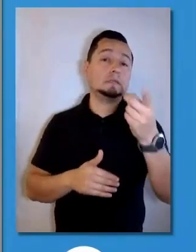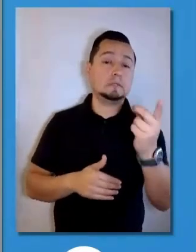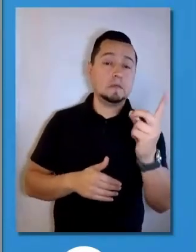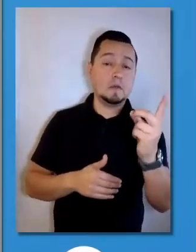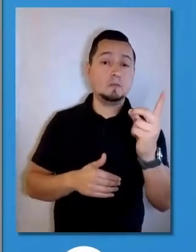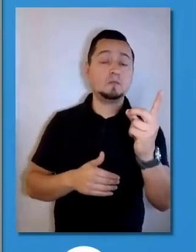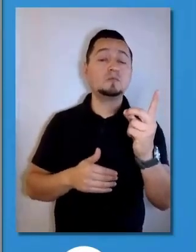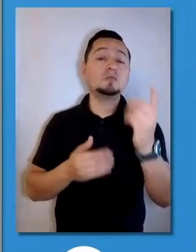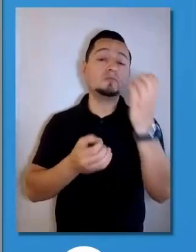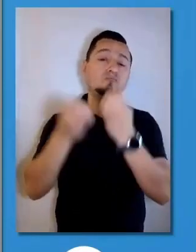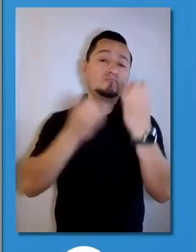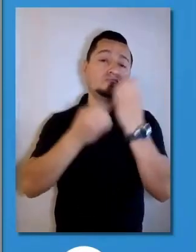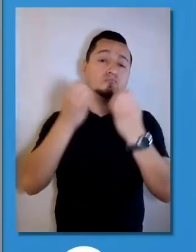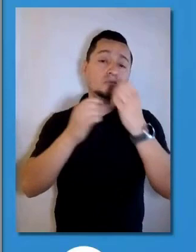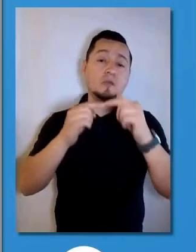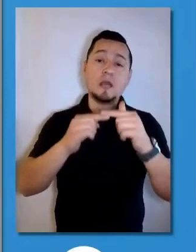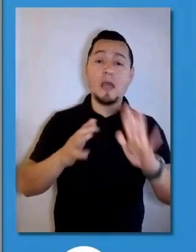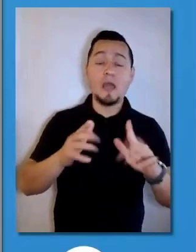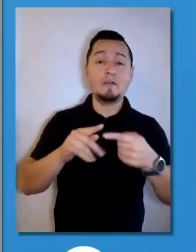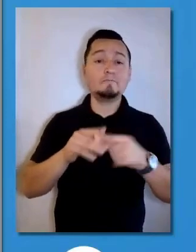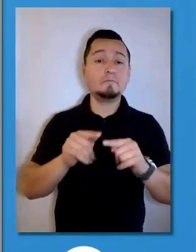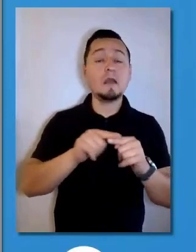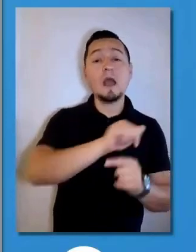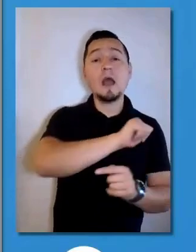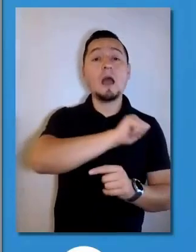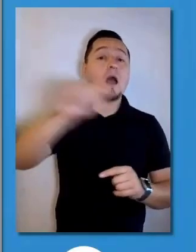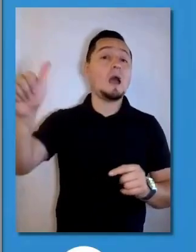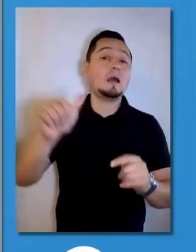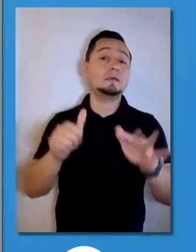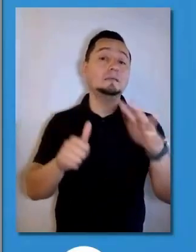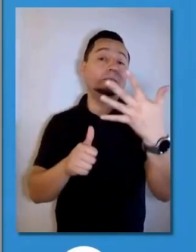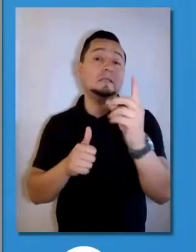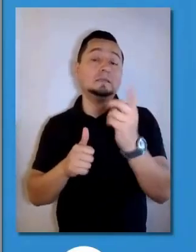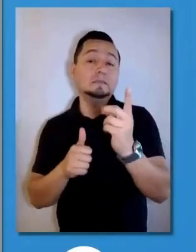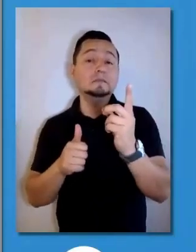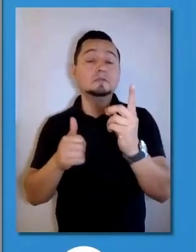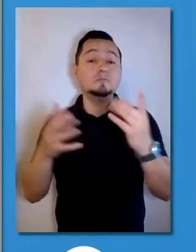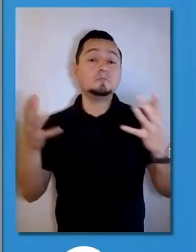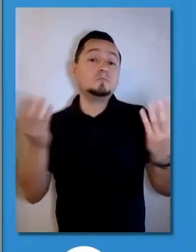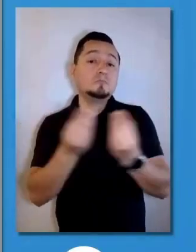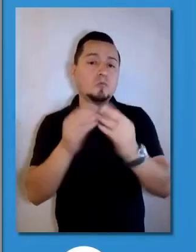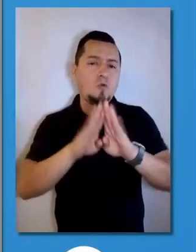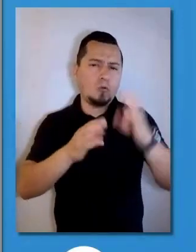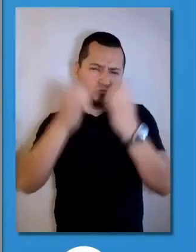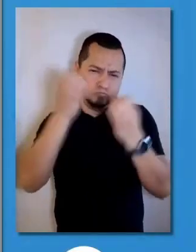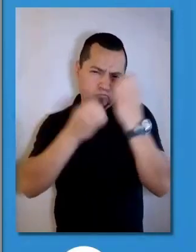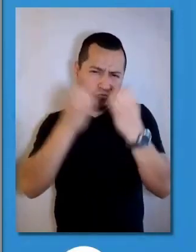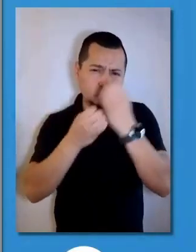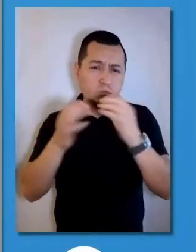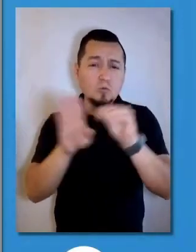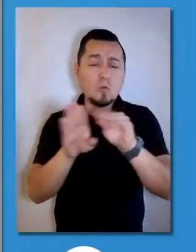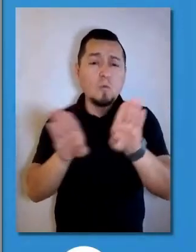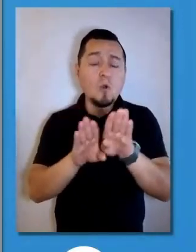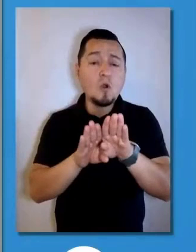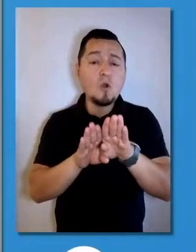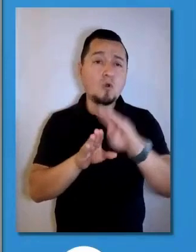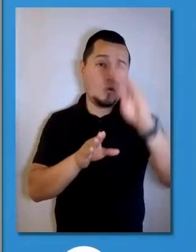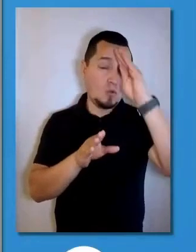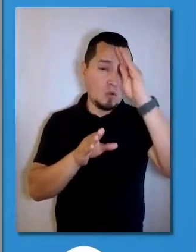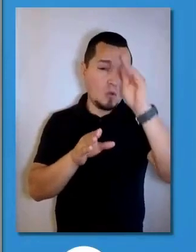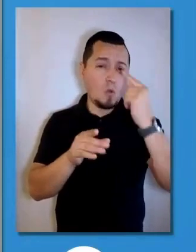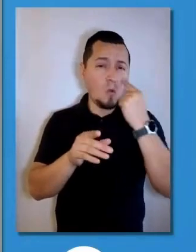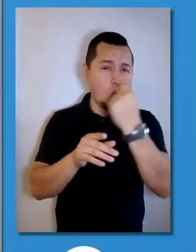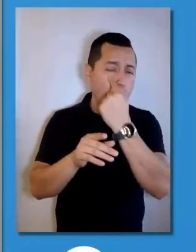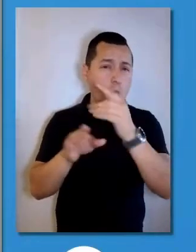evaluación intermedia el día 15 de junio, que nos va a permitir también recalibrar algunas cosas y tomar, si es